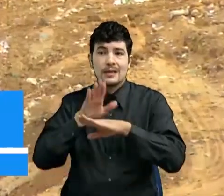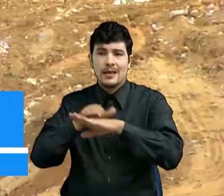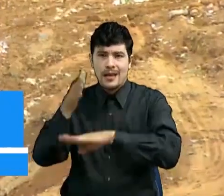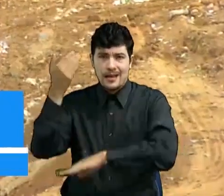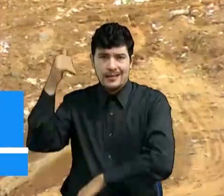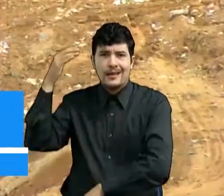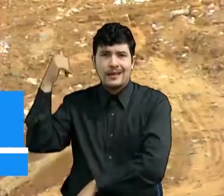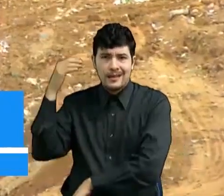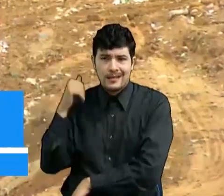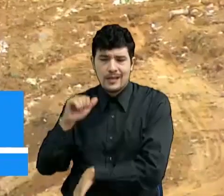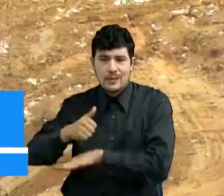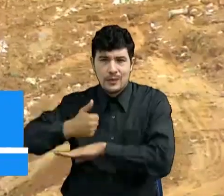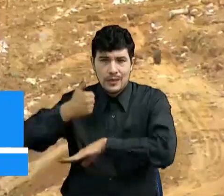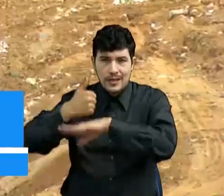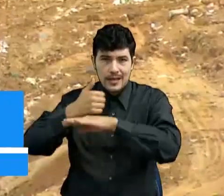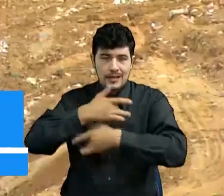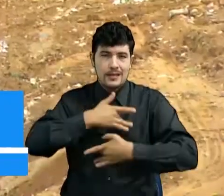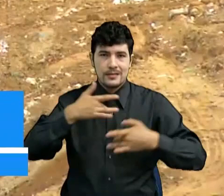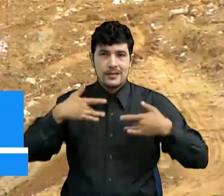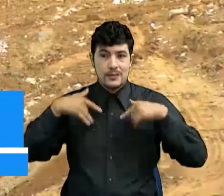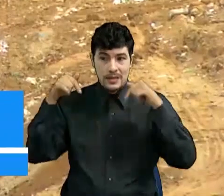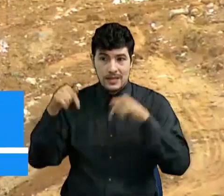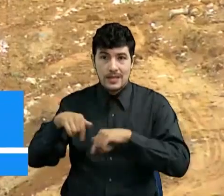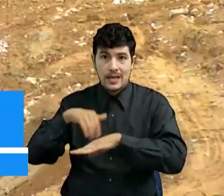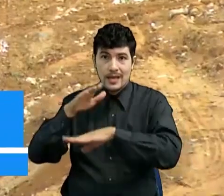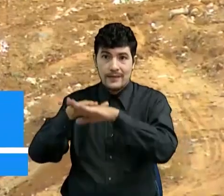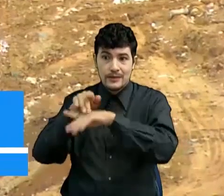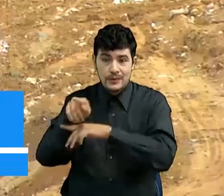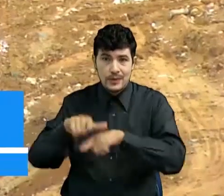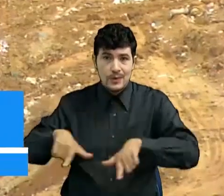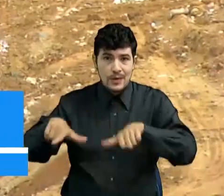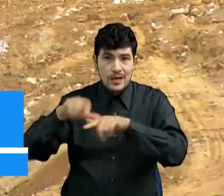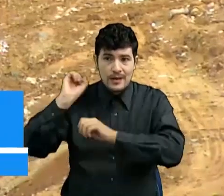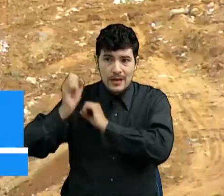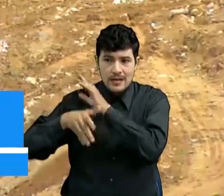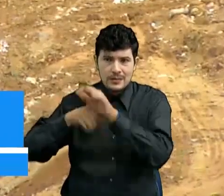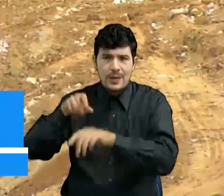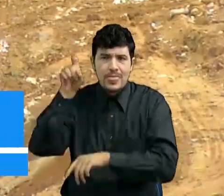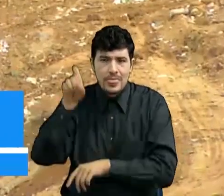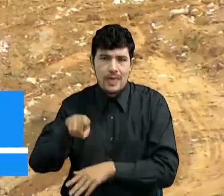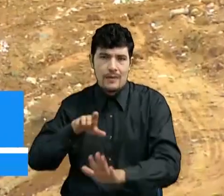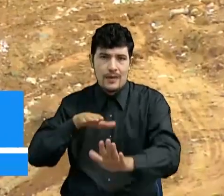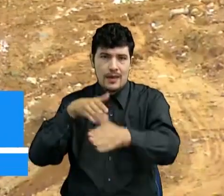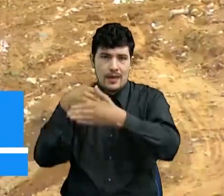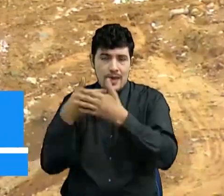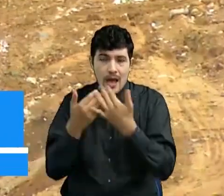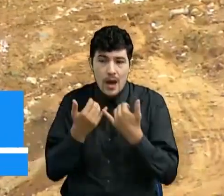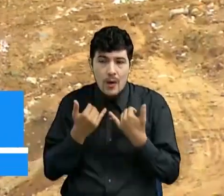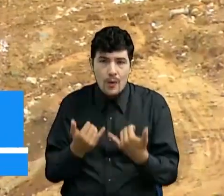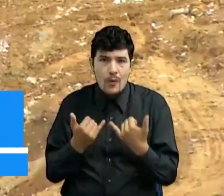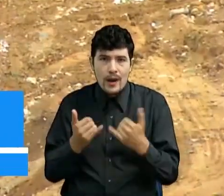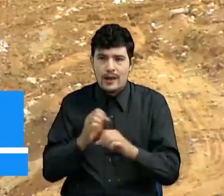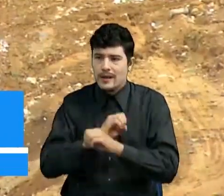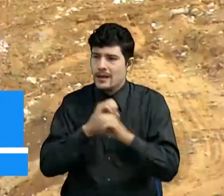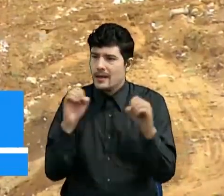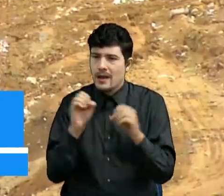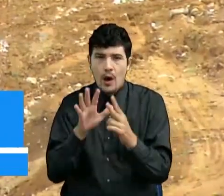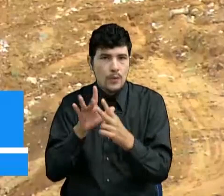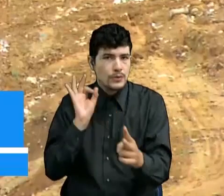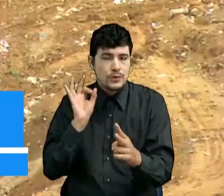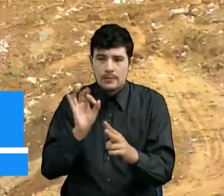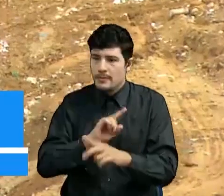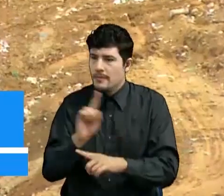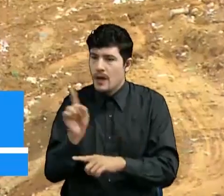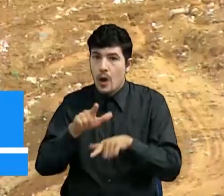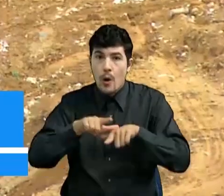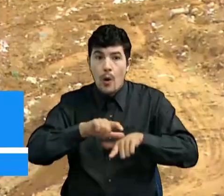las diferentes autoridades sanitarias del departamento de Santander y sobre todo aquí en el área metropolitana de Bucaramanga, que actualmente no hay ninguna otra opción de